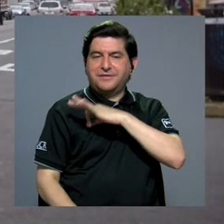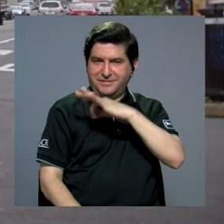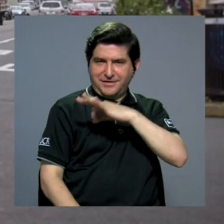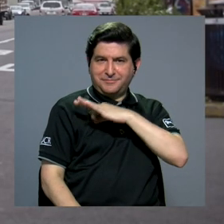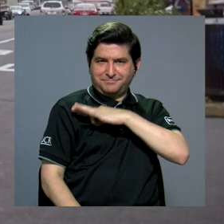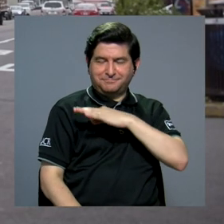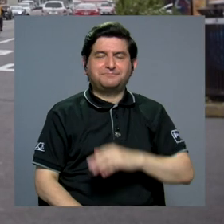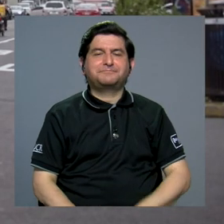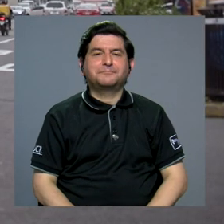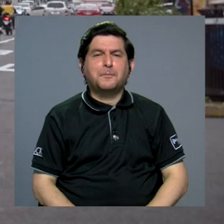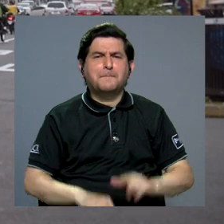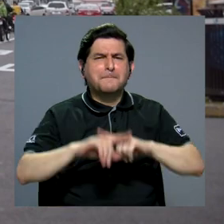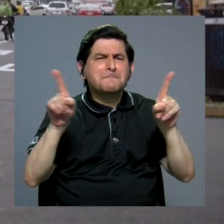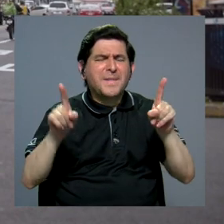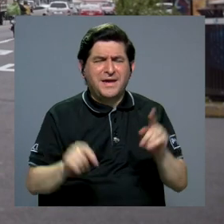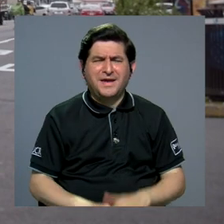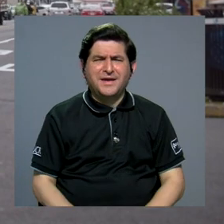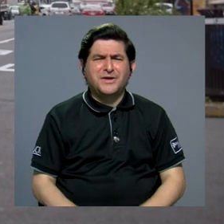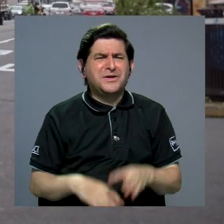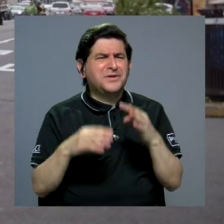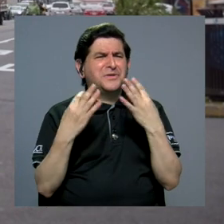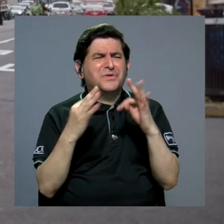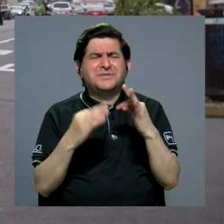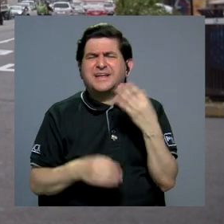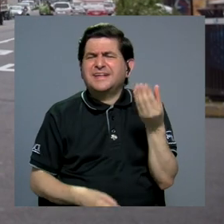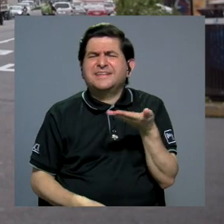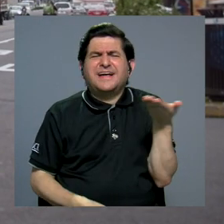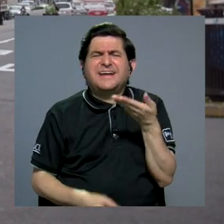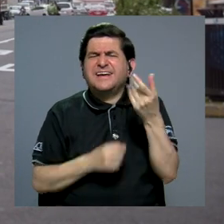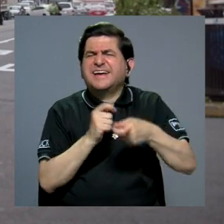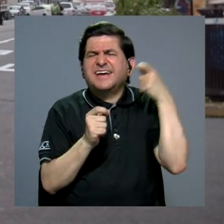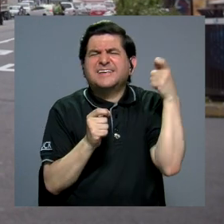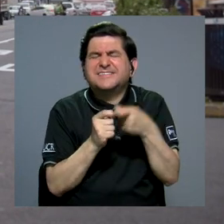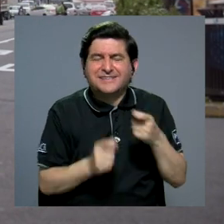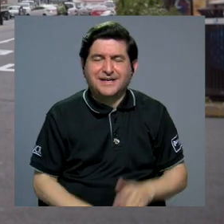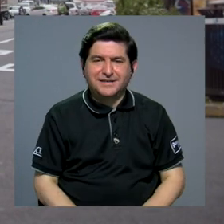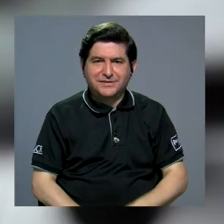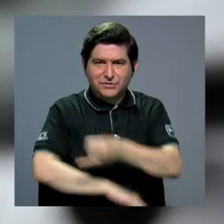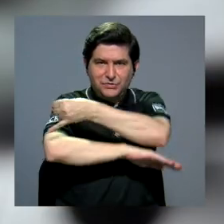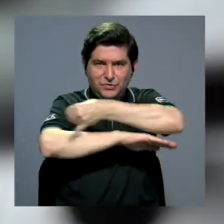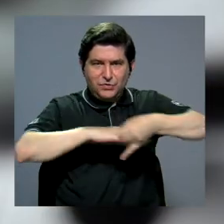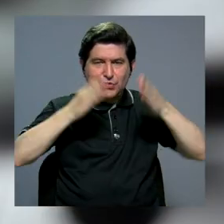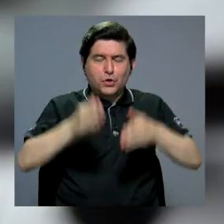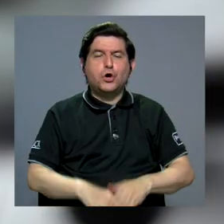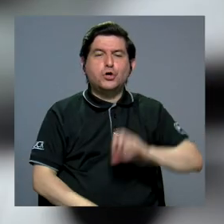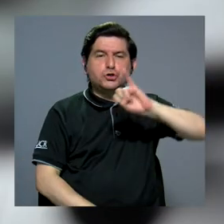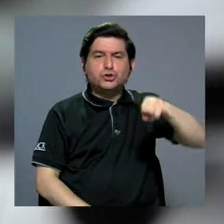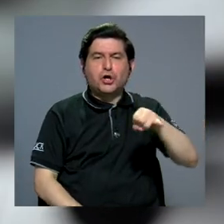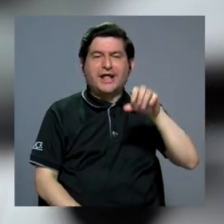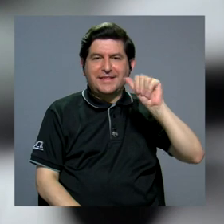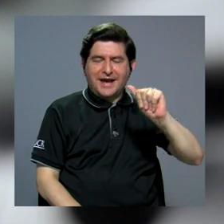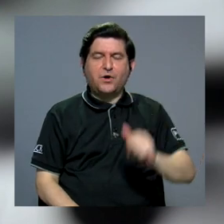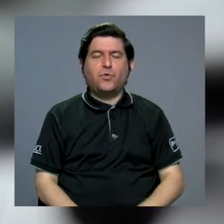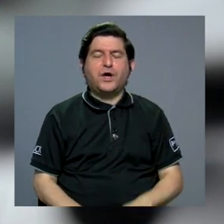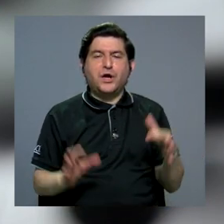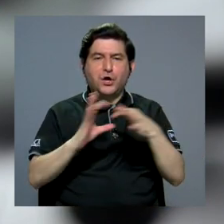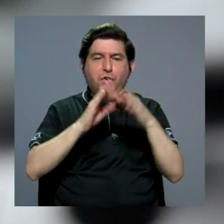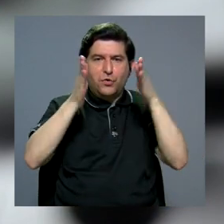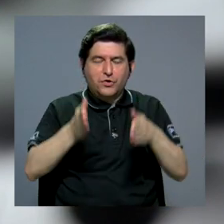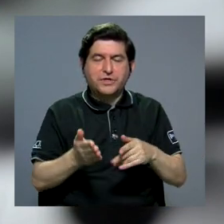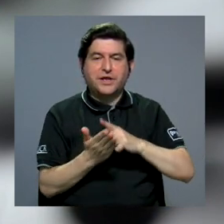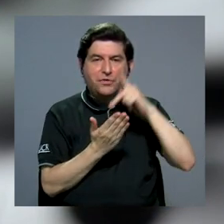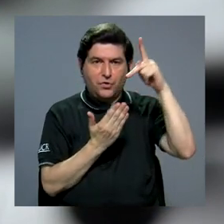beneficiados. ¿Pero qué es lo que se pretende exactamente? El ingeniero Jonathan Agüero, coordinador del Programa de